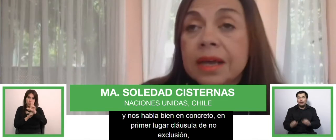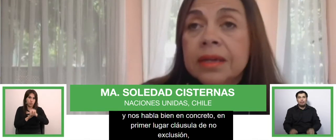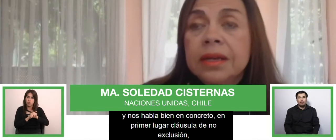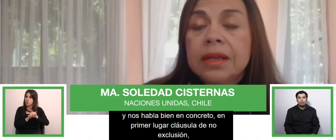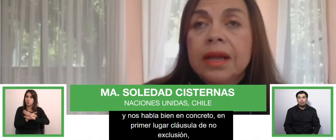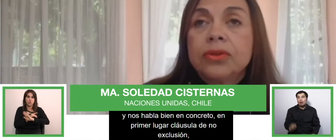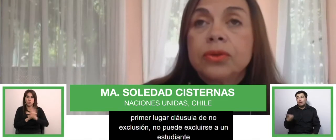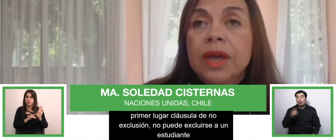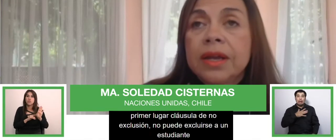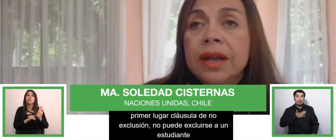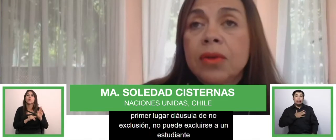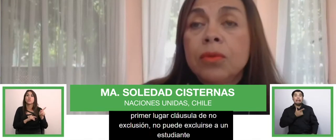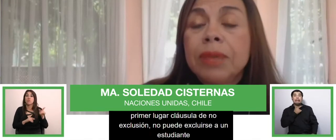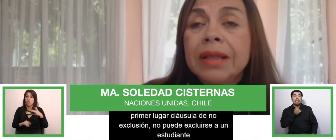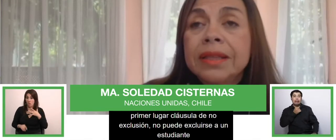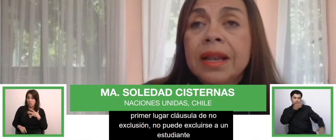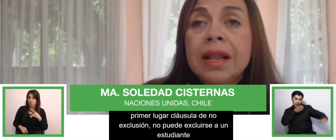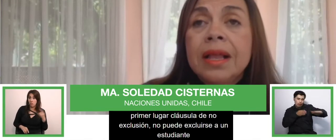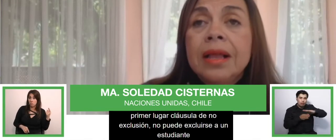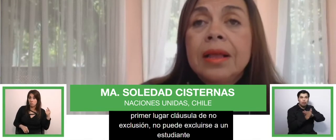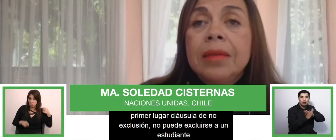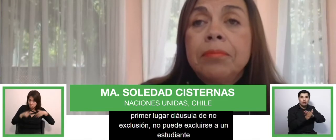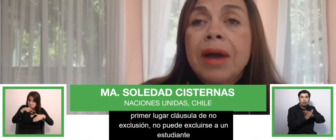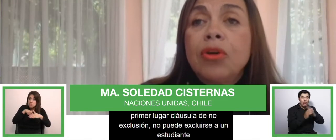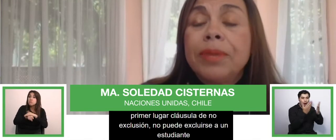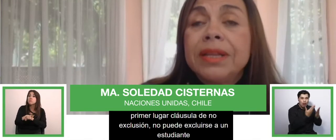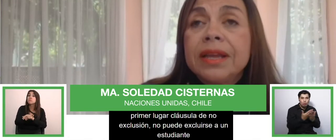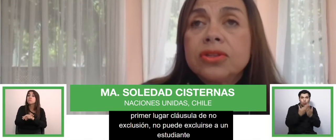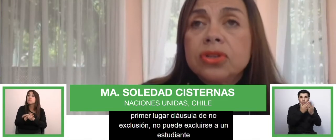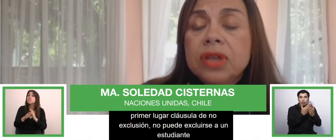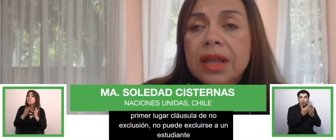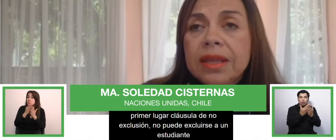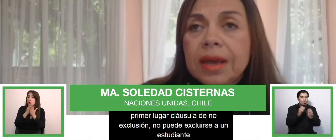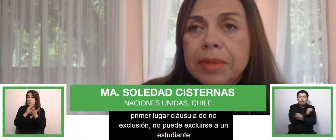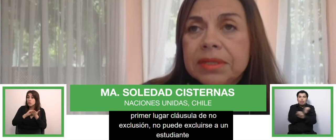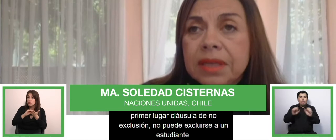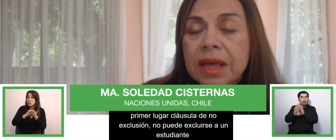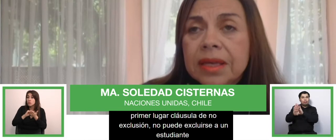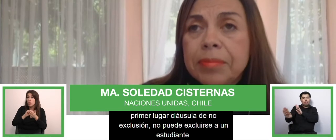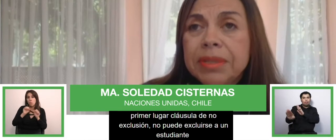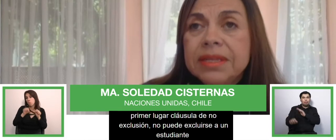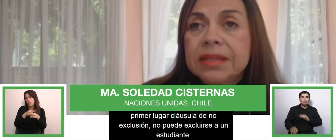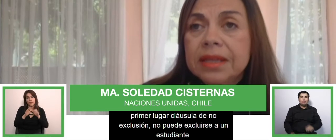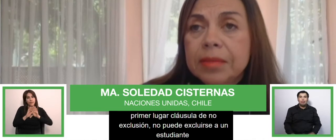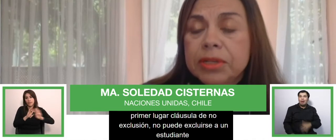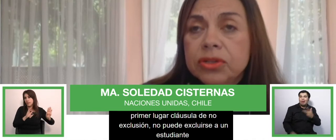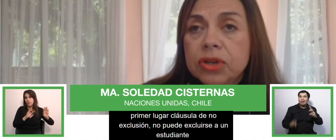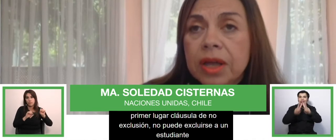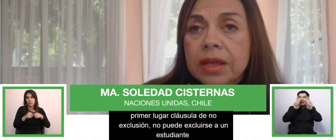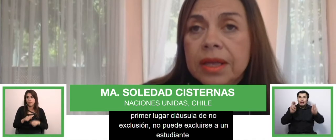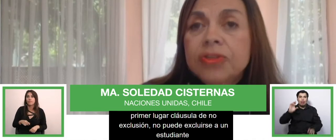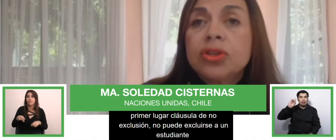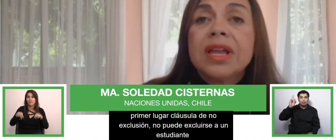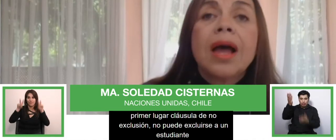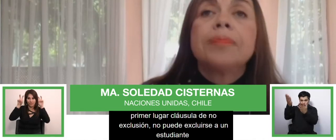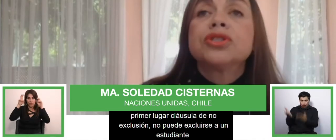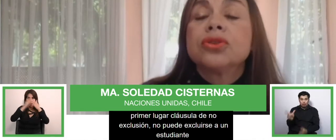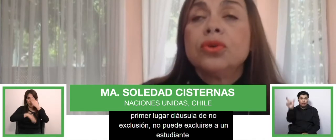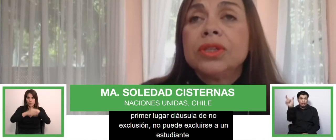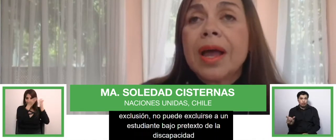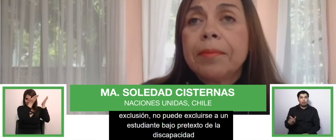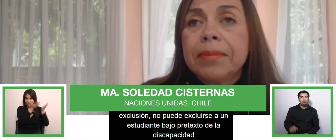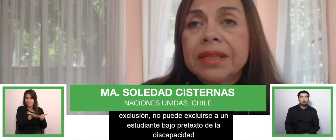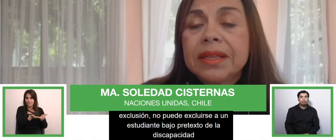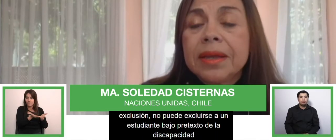ingresar a estudiar en algún plantel bajo pretexto de la discapacidad que presenta esta persona. Eso está